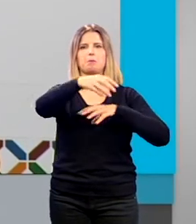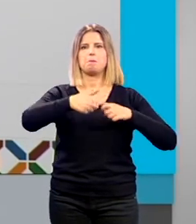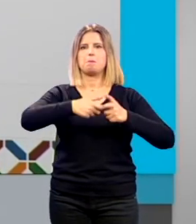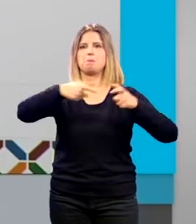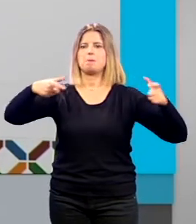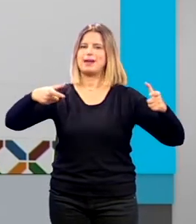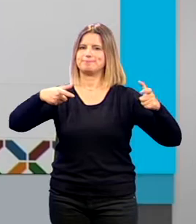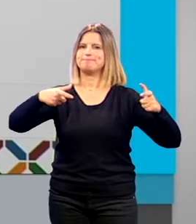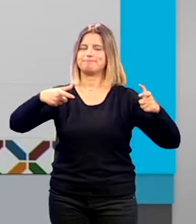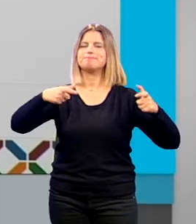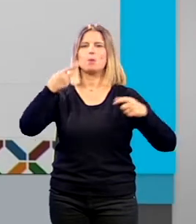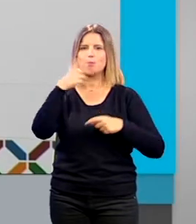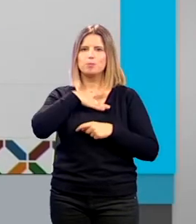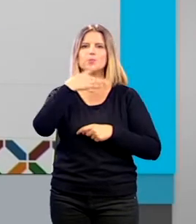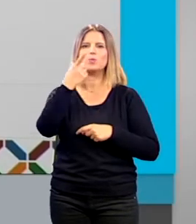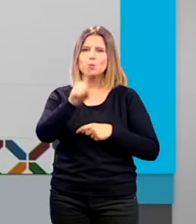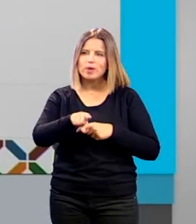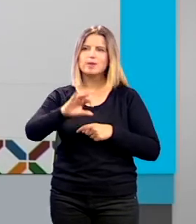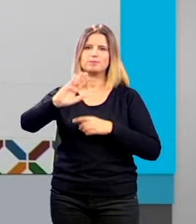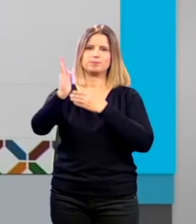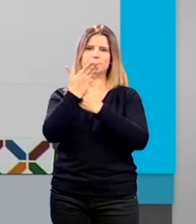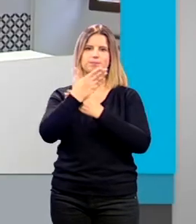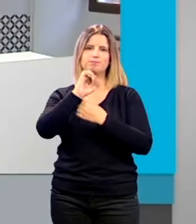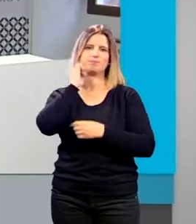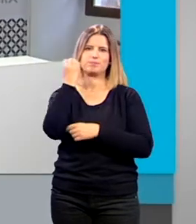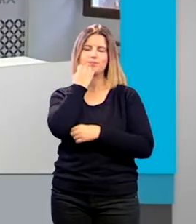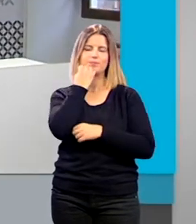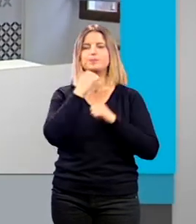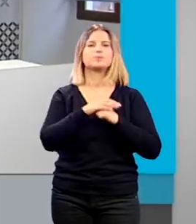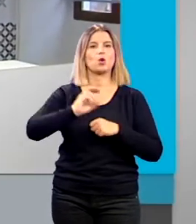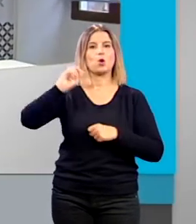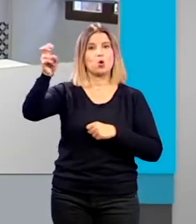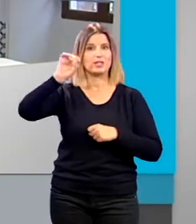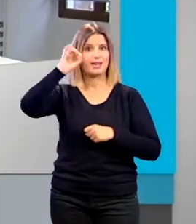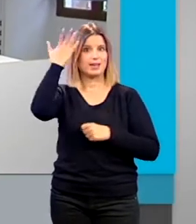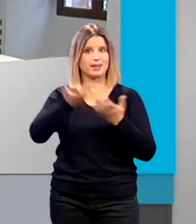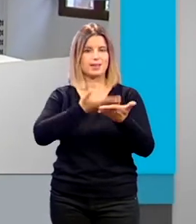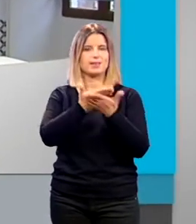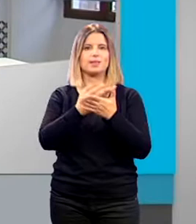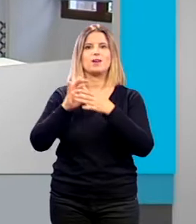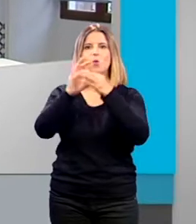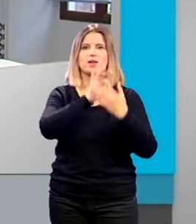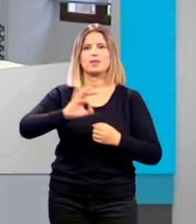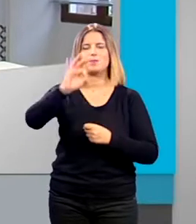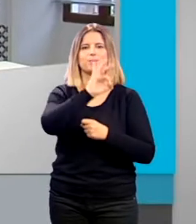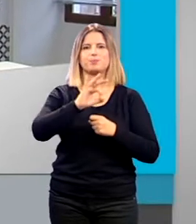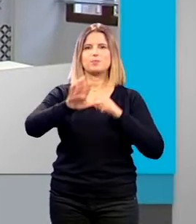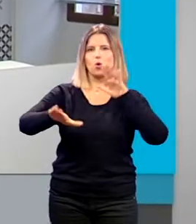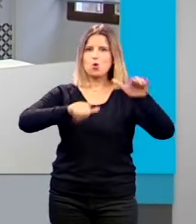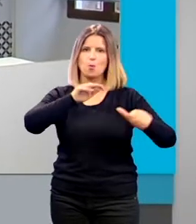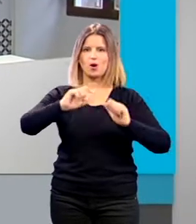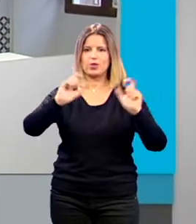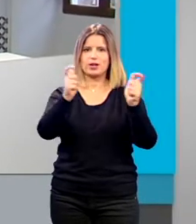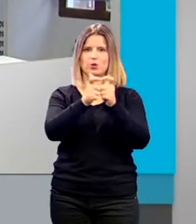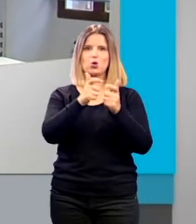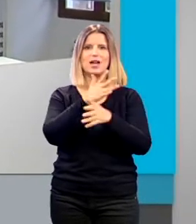pues también puedan presentar su reclamación y su queja otra de las iniciativas que solicitan desde Unidas Podemos es la convocatoria de la mesa